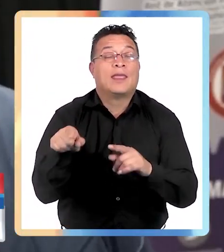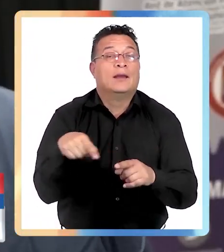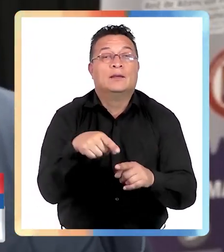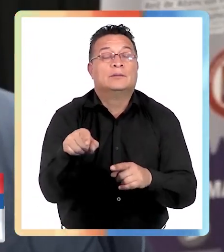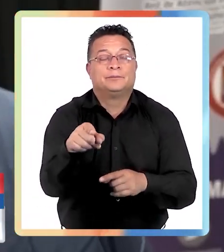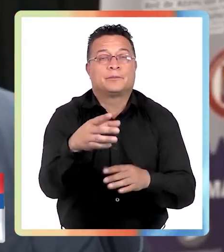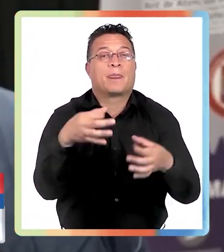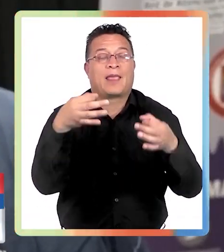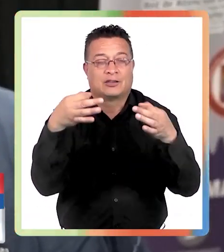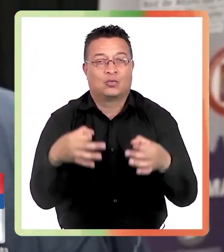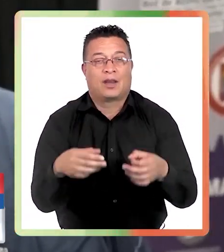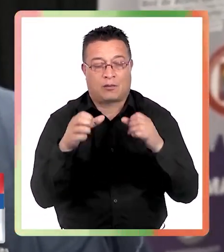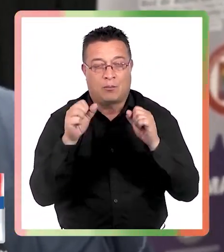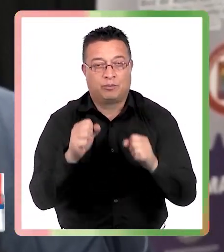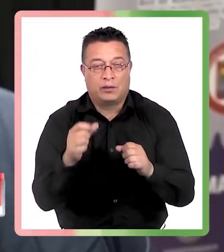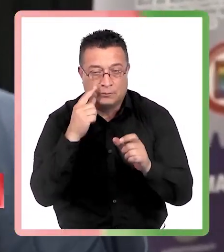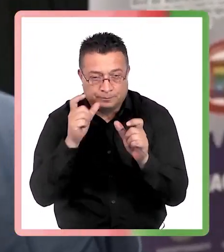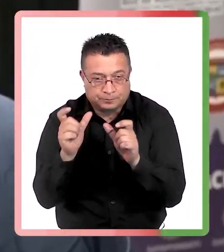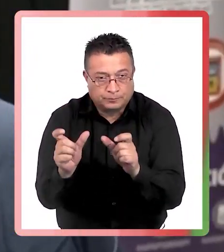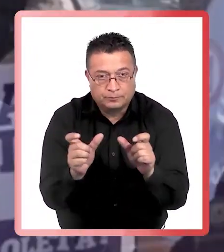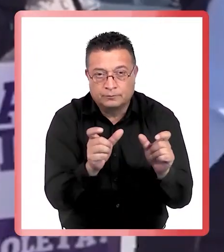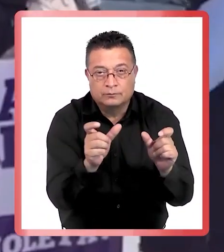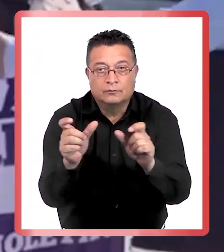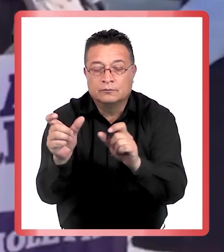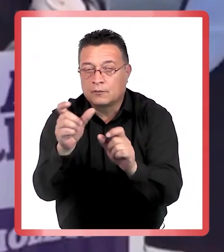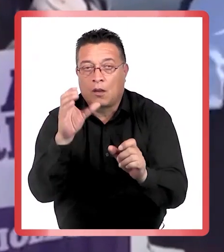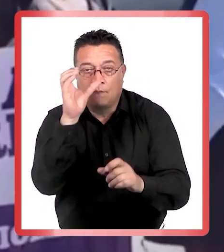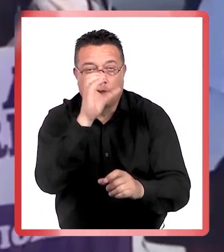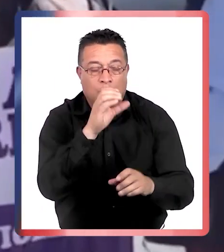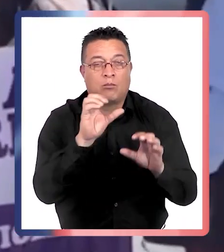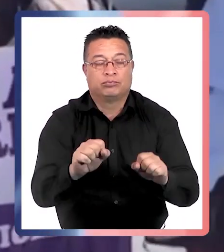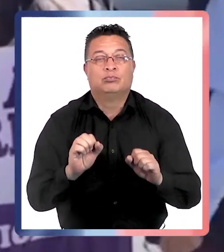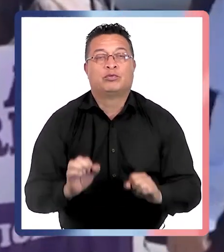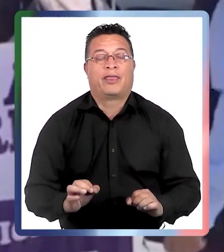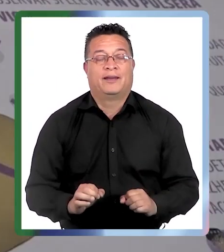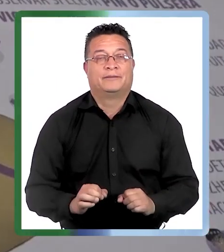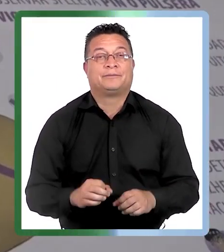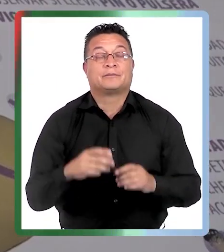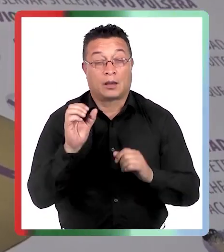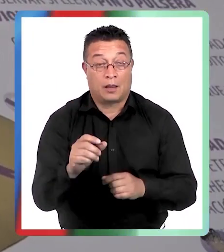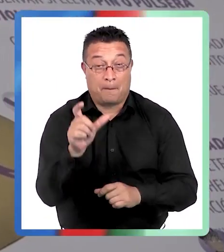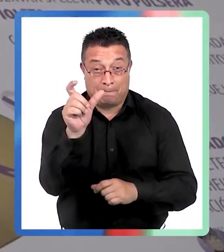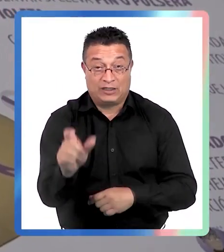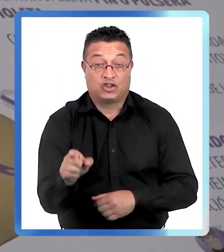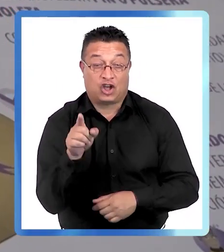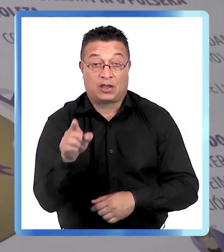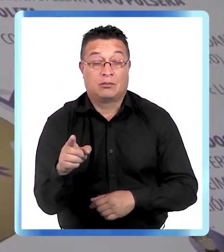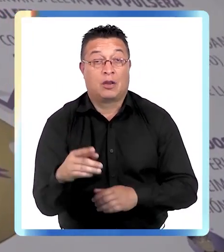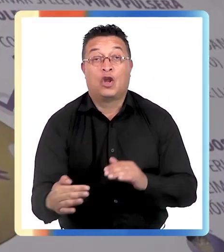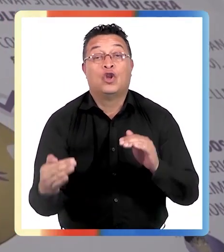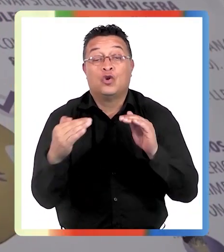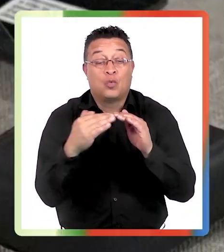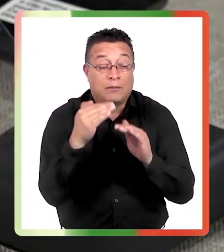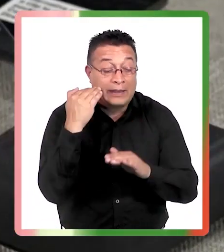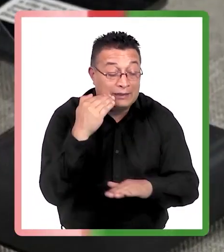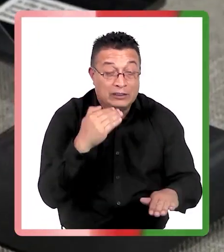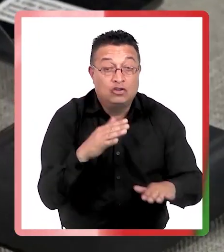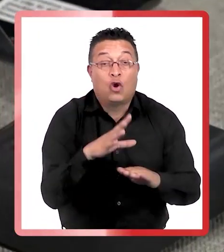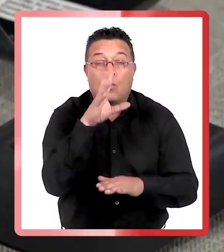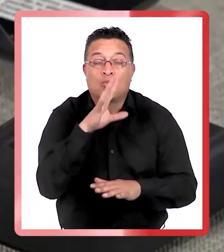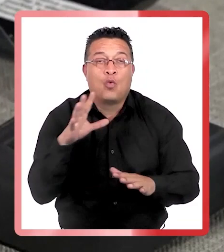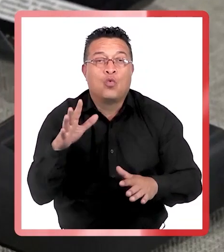seguridad también puede ir rastreando y monetarizando a estas personas. En algún momento son las personas, igual que el niño, muy